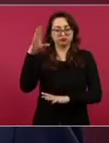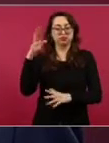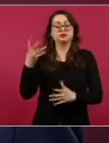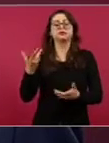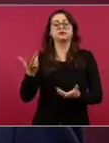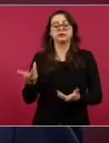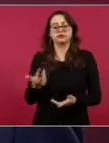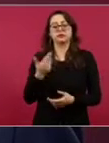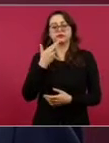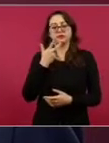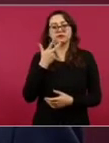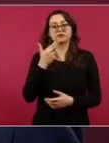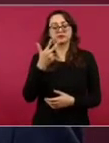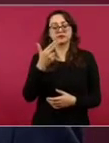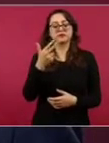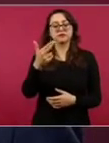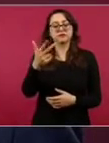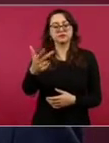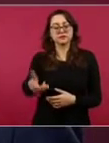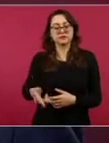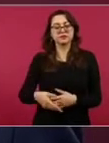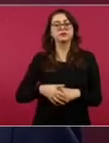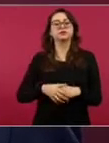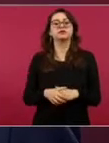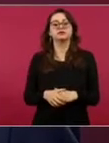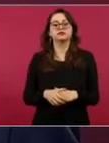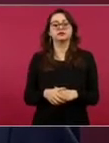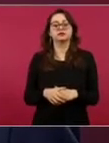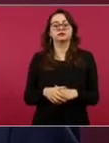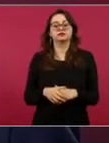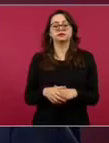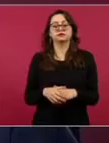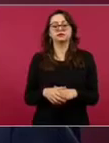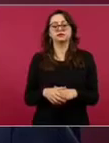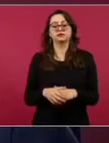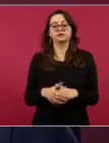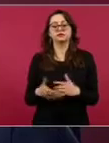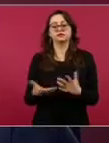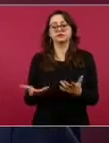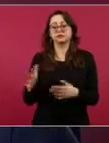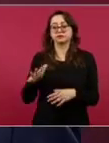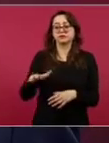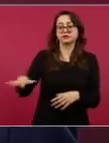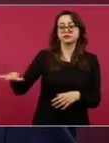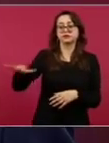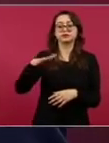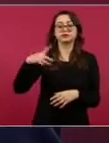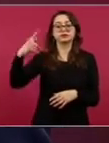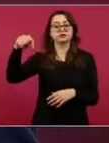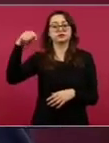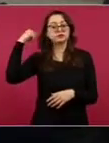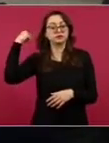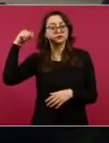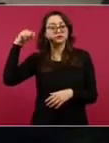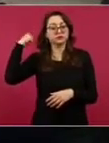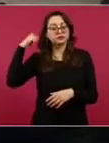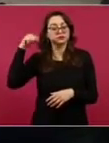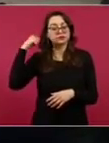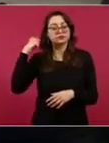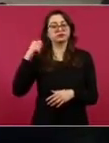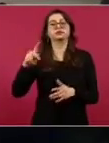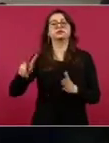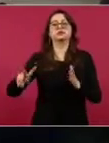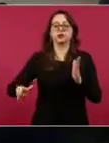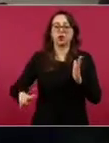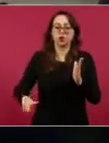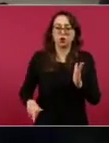petróleo. Ya Tabasco pasó de nuevo a